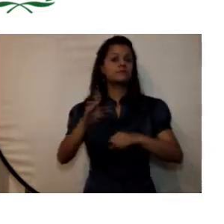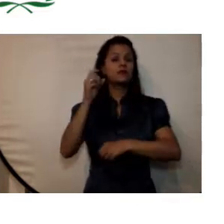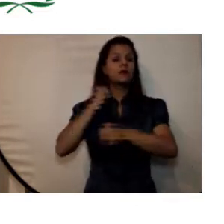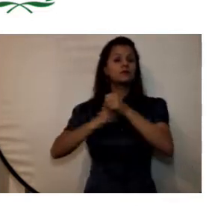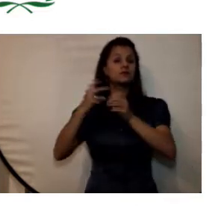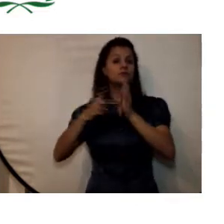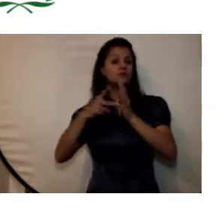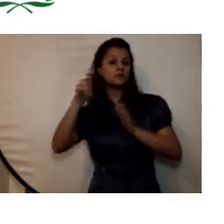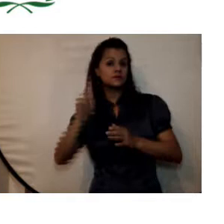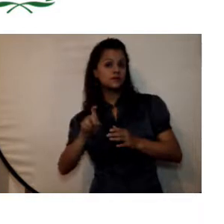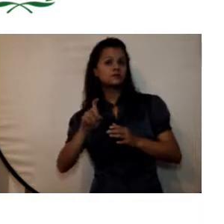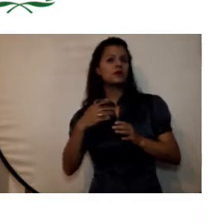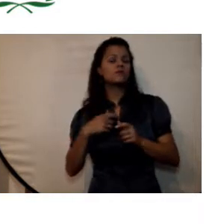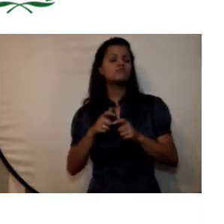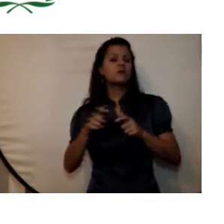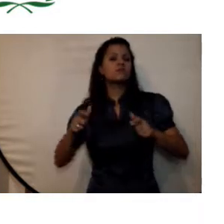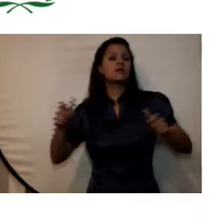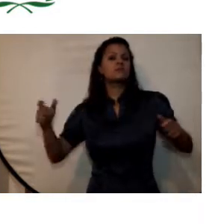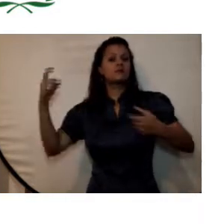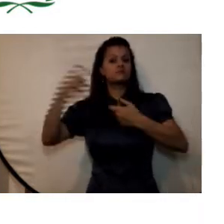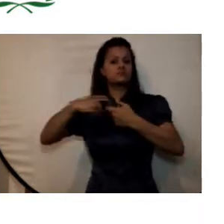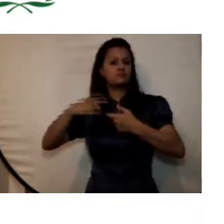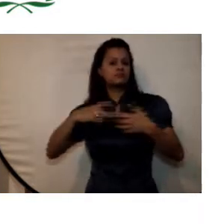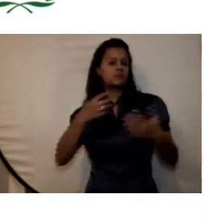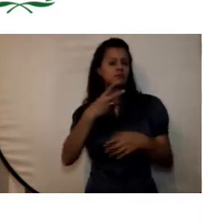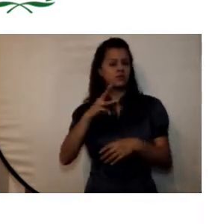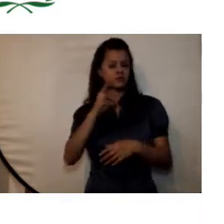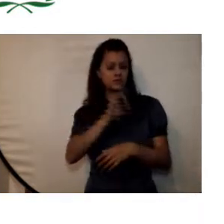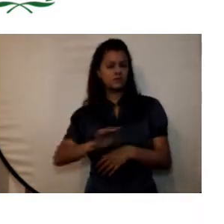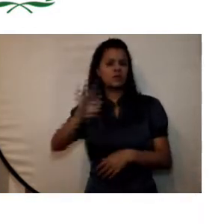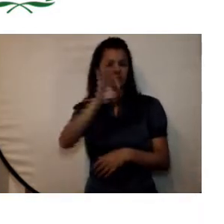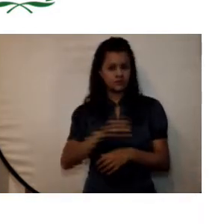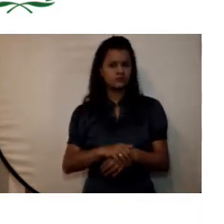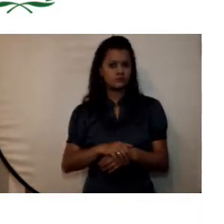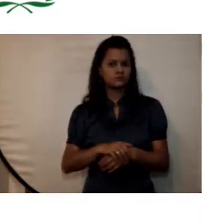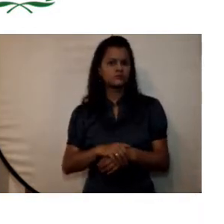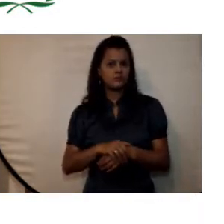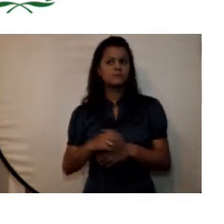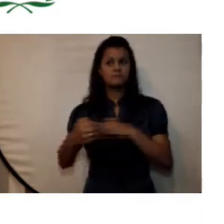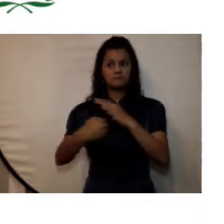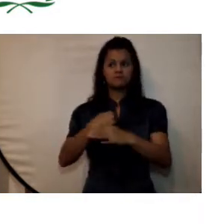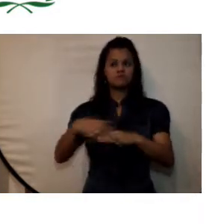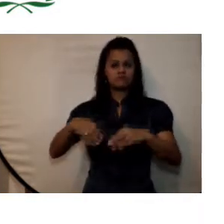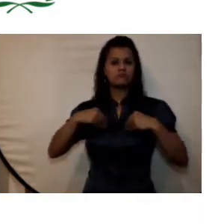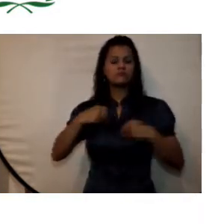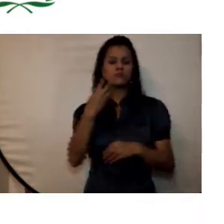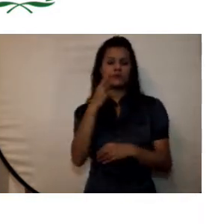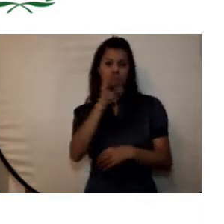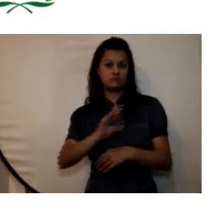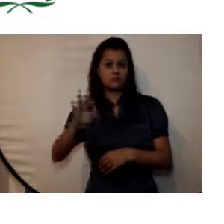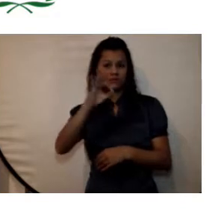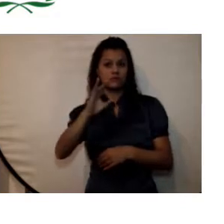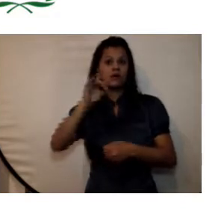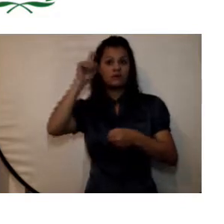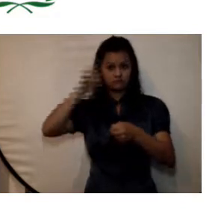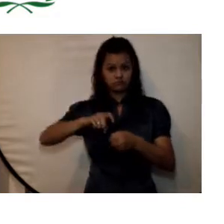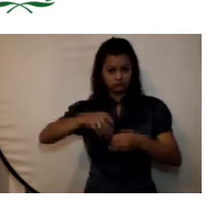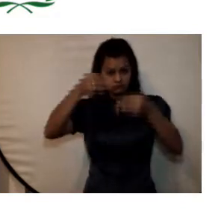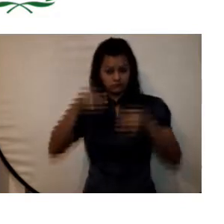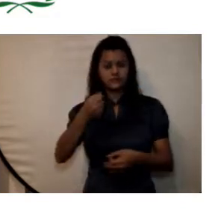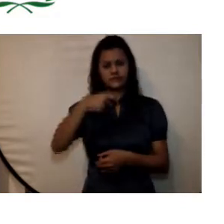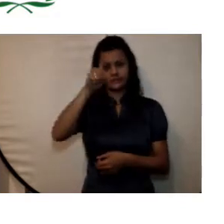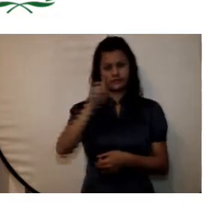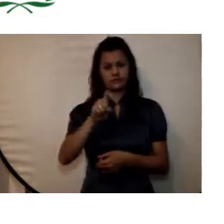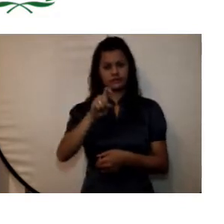registraron incrementos promedio en inscritos de un 13% admitidos 14% y en matriculados 16%